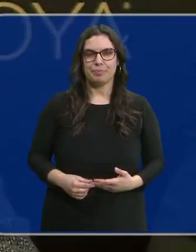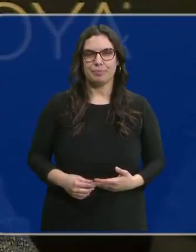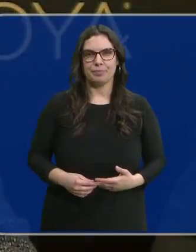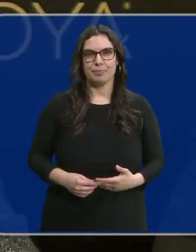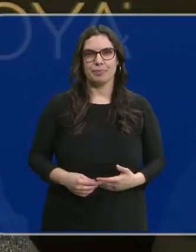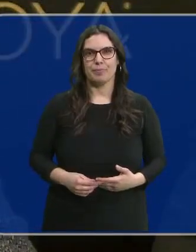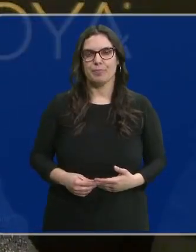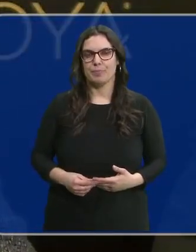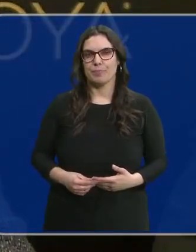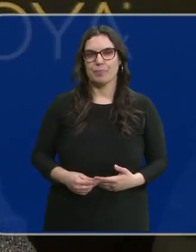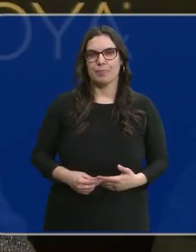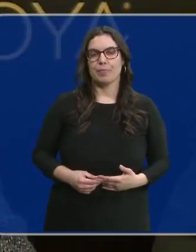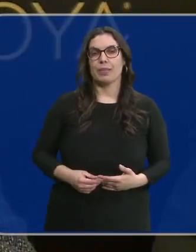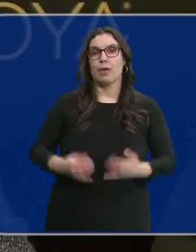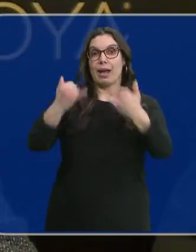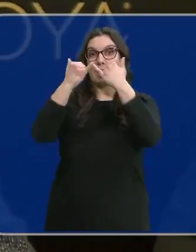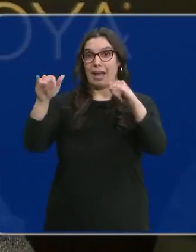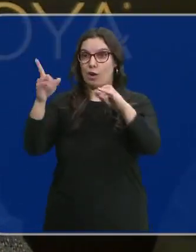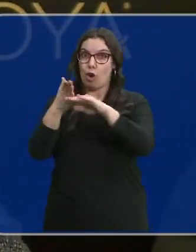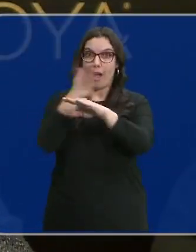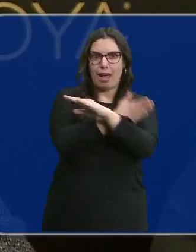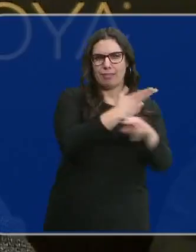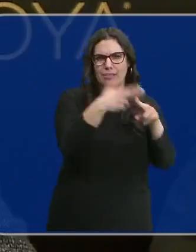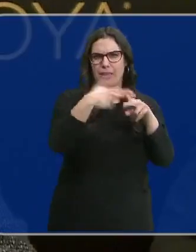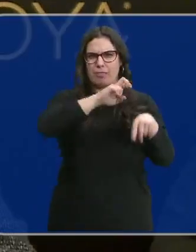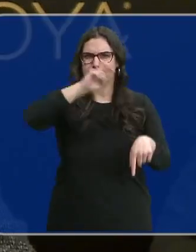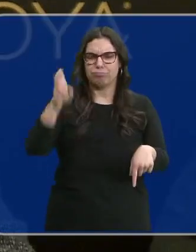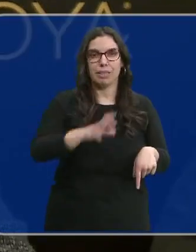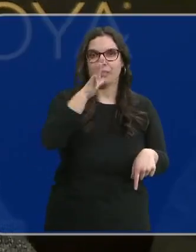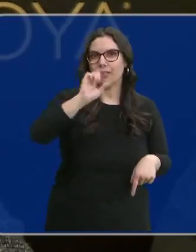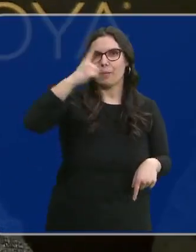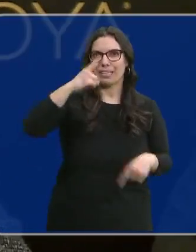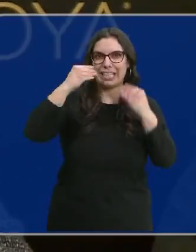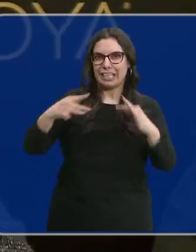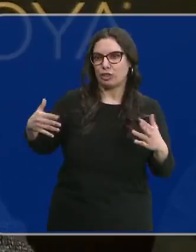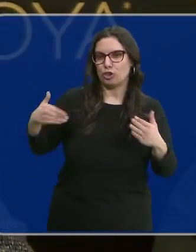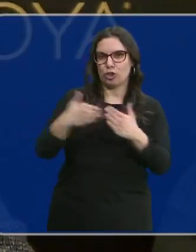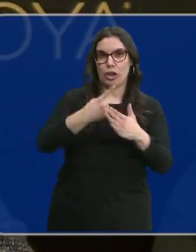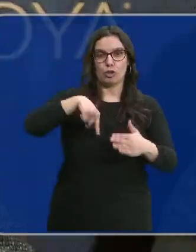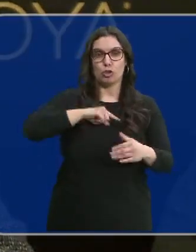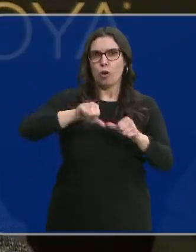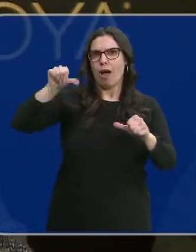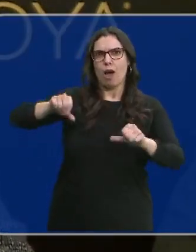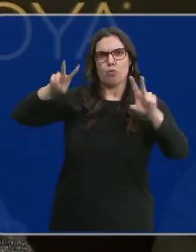La antesala más ambiciosa que ha tenido nunca la gala de los Goya. Es decir, nunca hemos